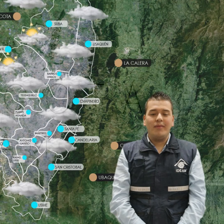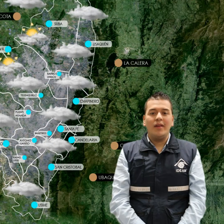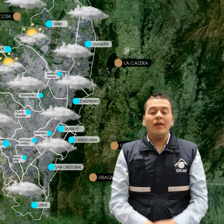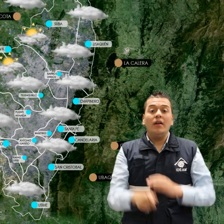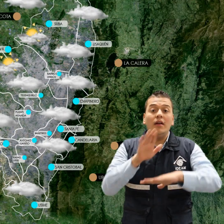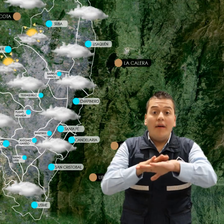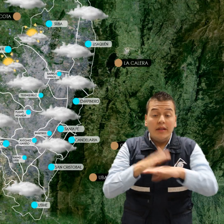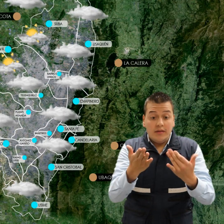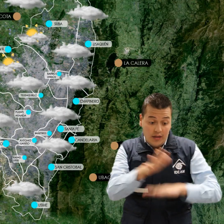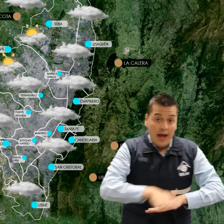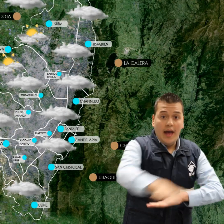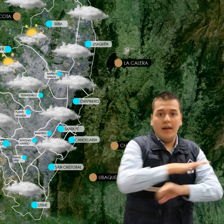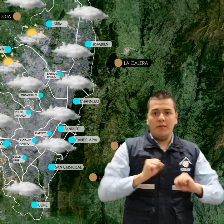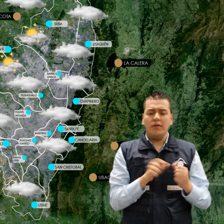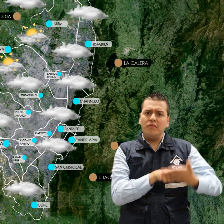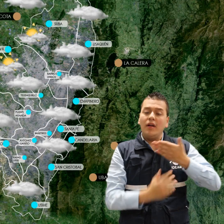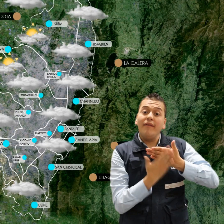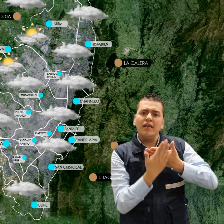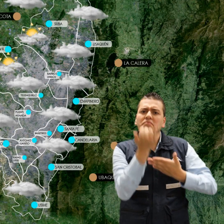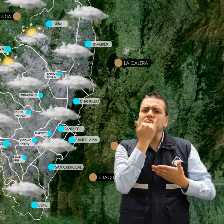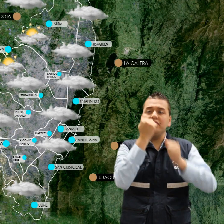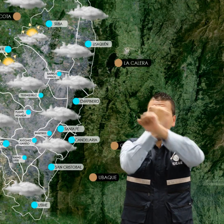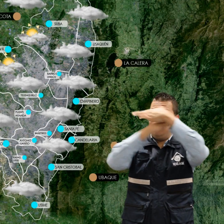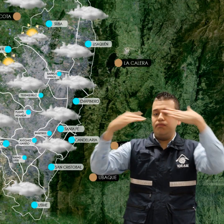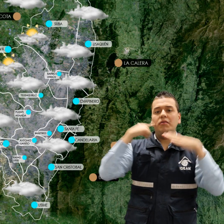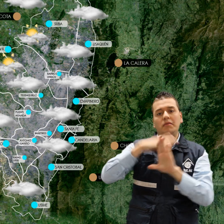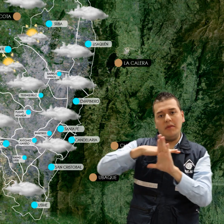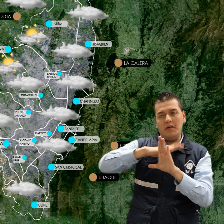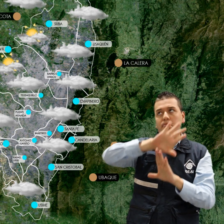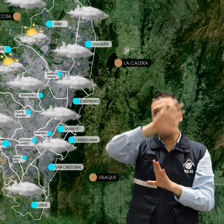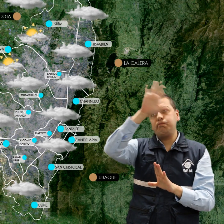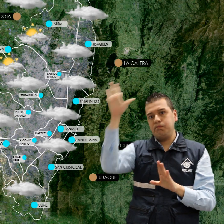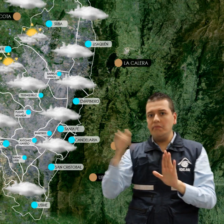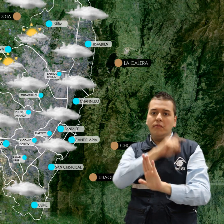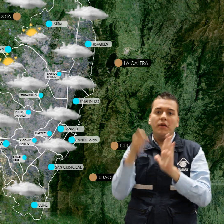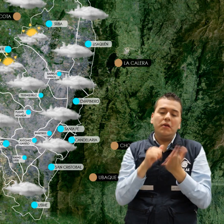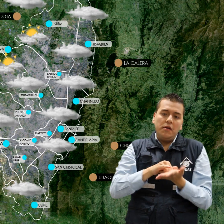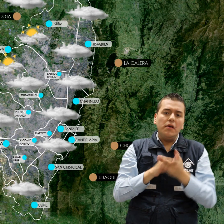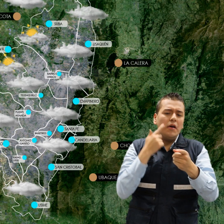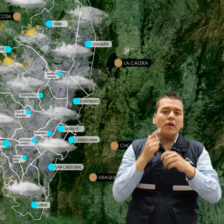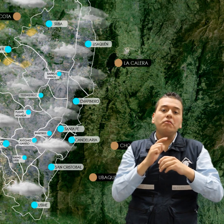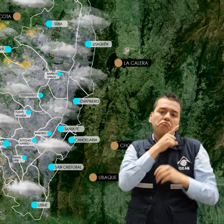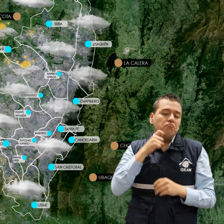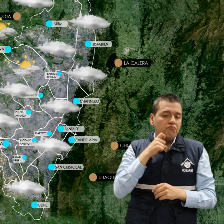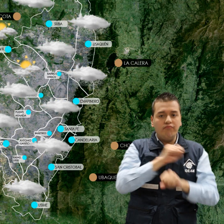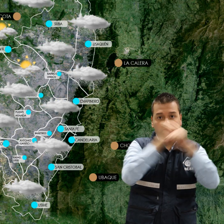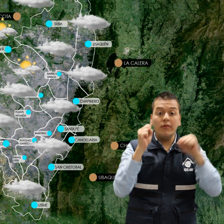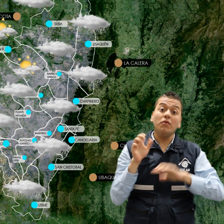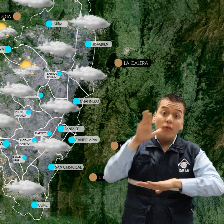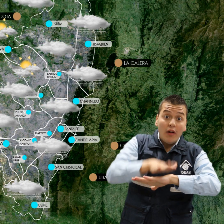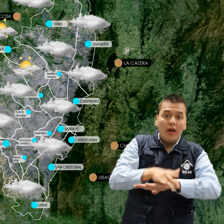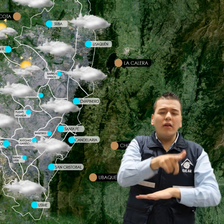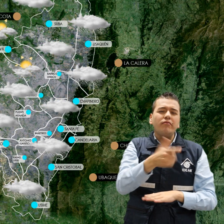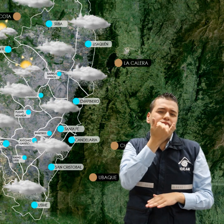El pronóstico para la ciudad de Bogotá nos advierte un cielo entre parcial y mayormente cubierto bajo tiempo seco en la mañana. Hacia la tarde tenemos